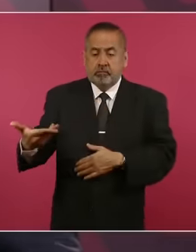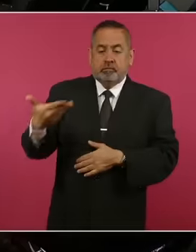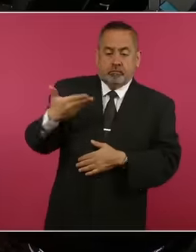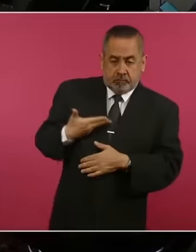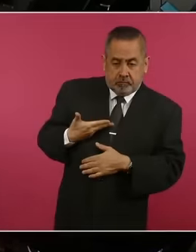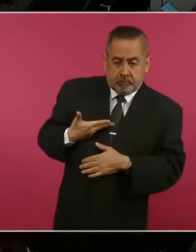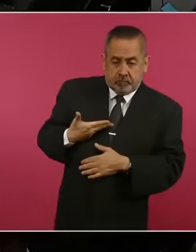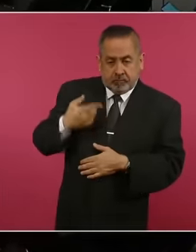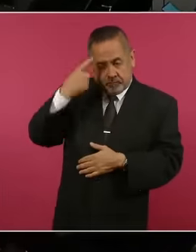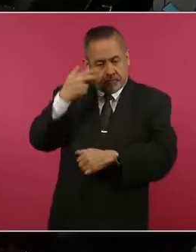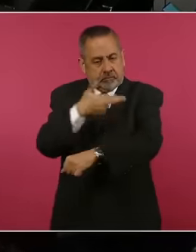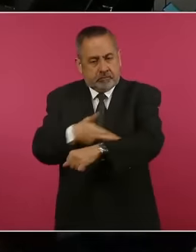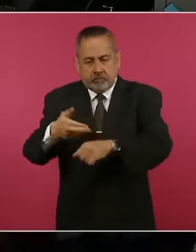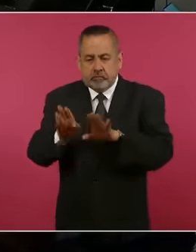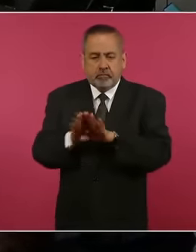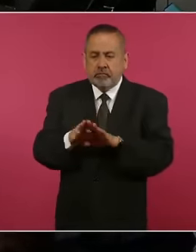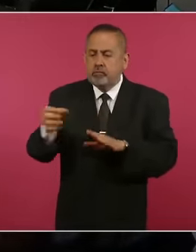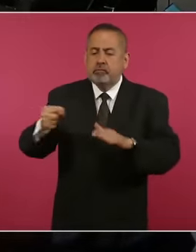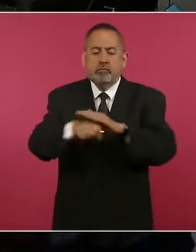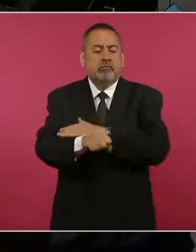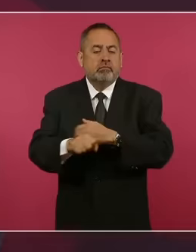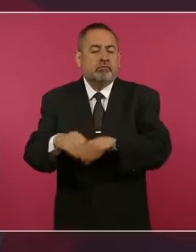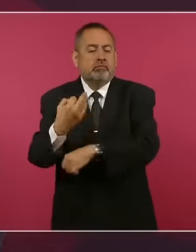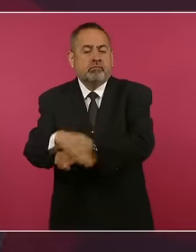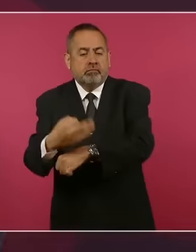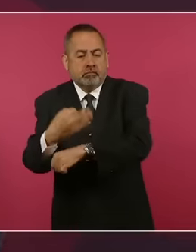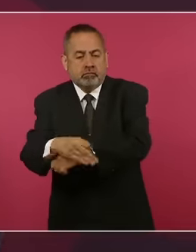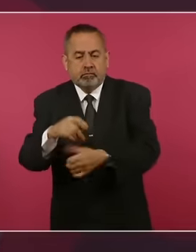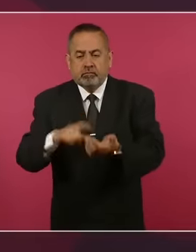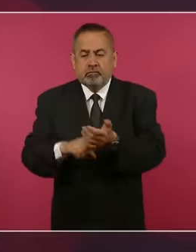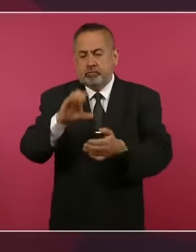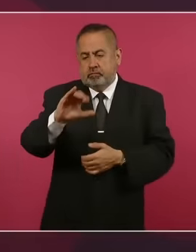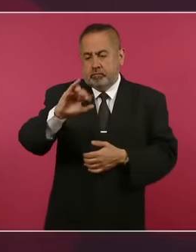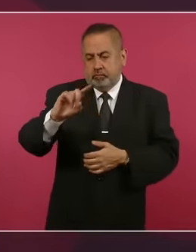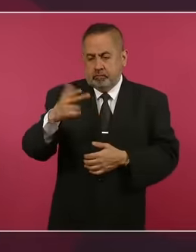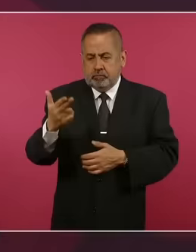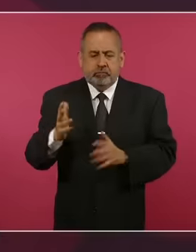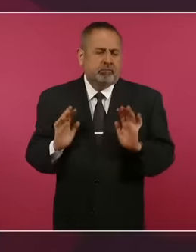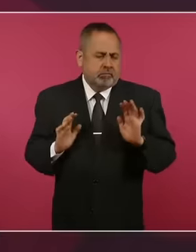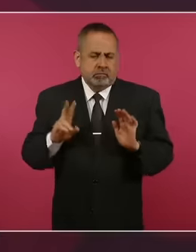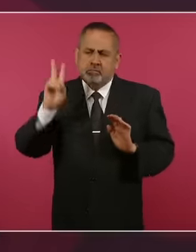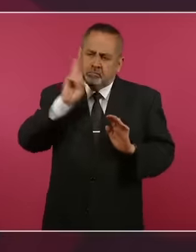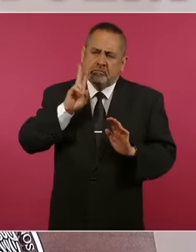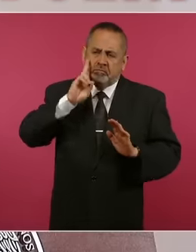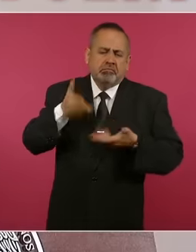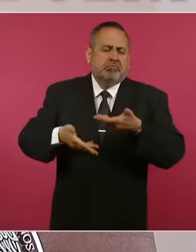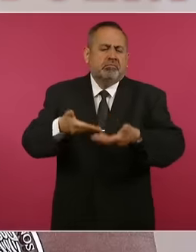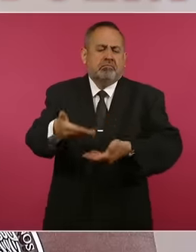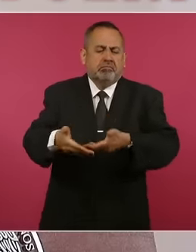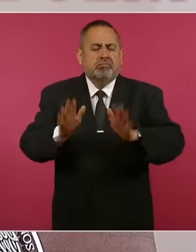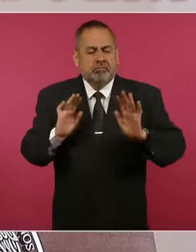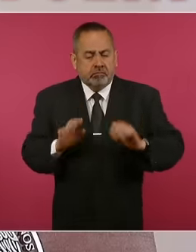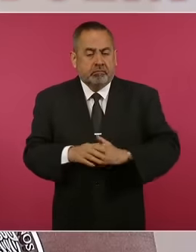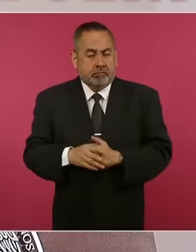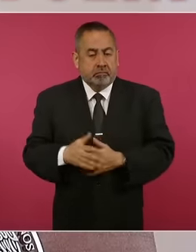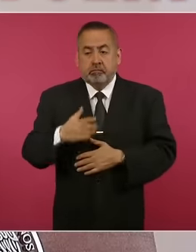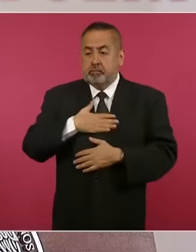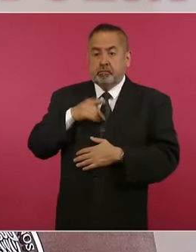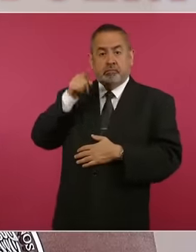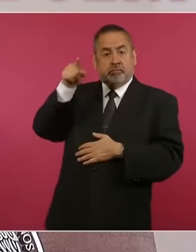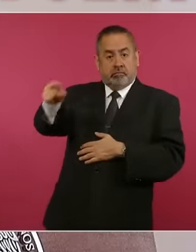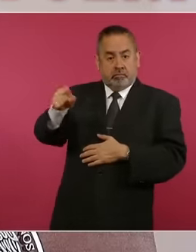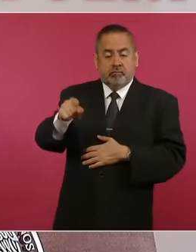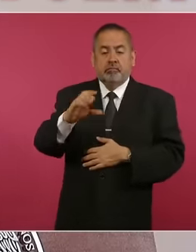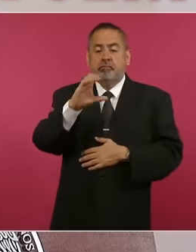de medidas cautelares ante la Corte Interamericana. Así es que se seguirá desarrollando. ¿Qué estamos haciendo en la Corte Internacional